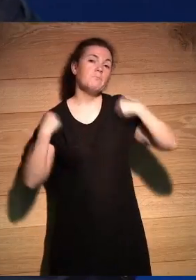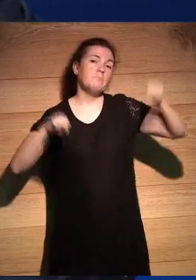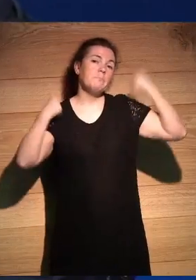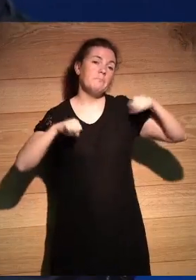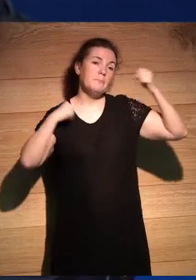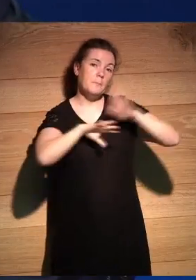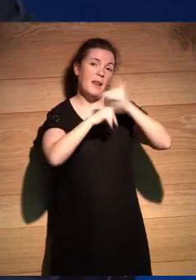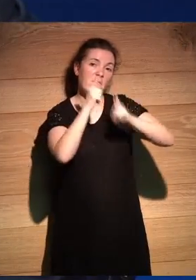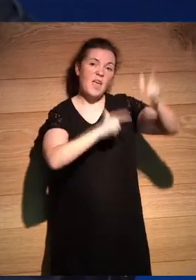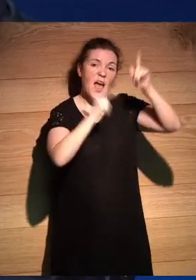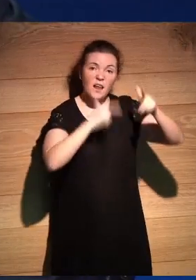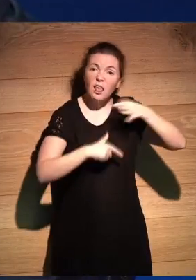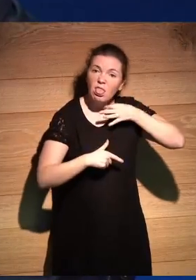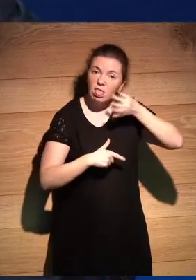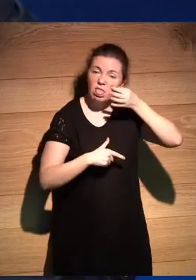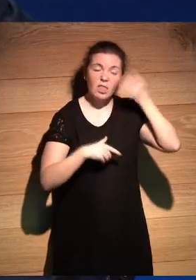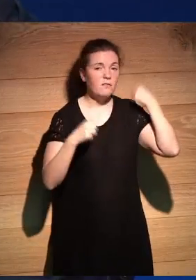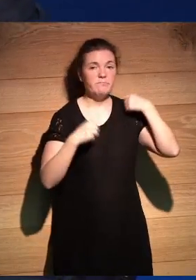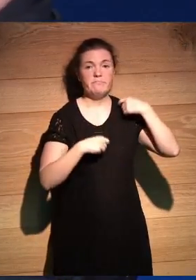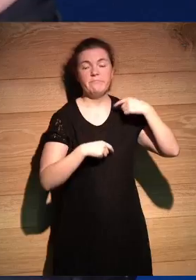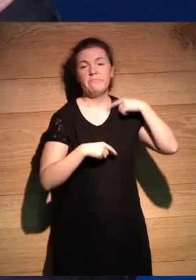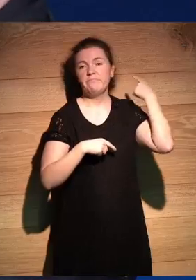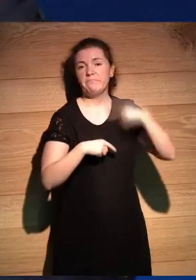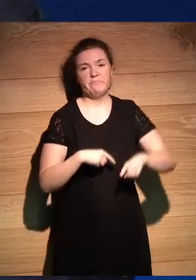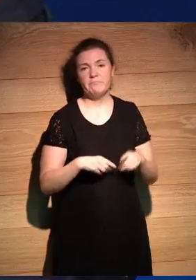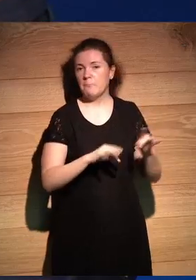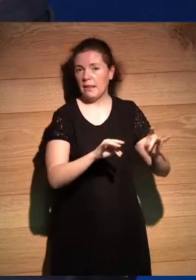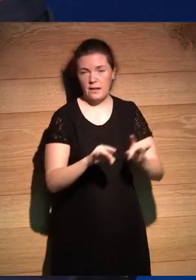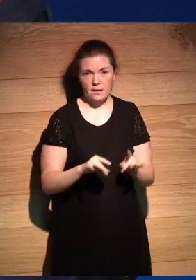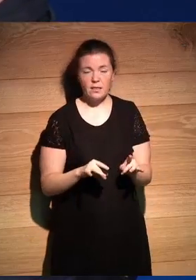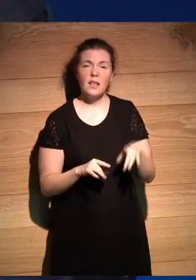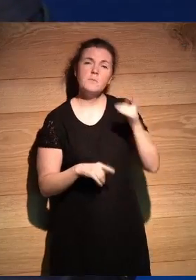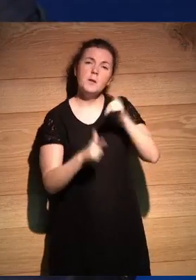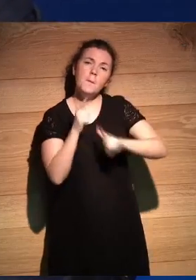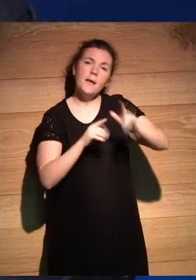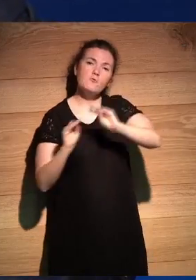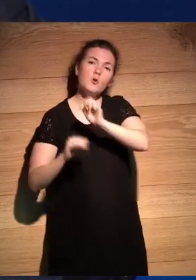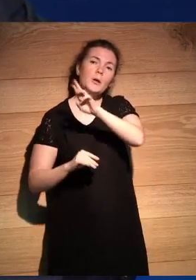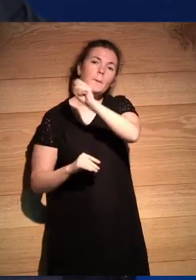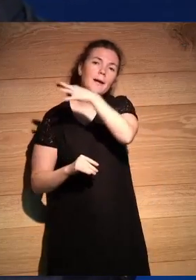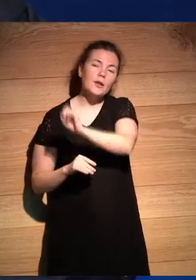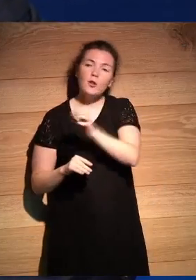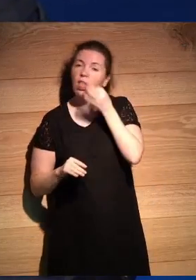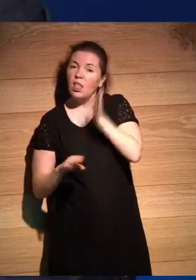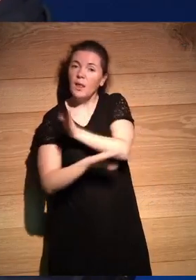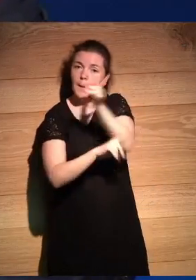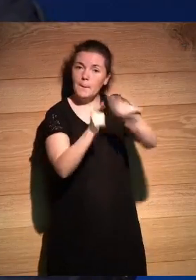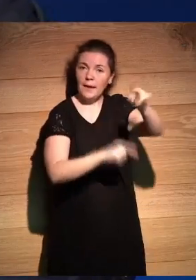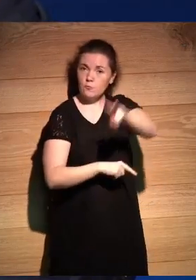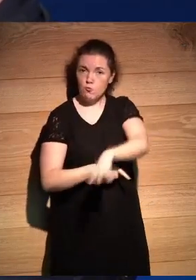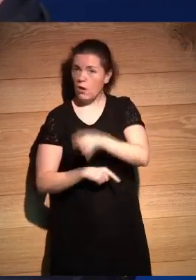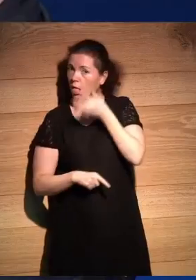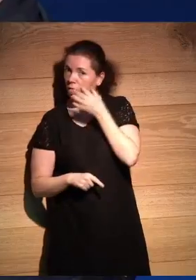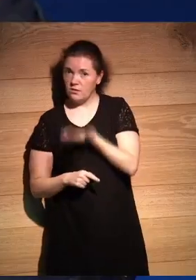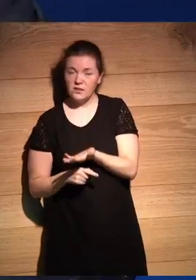un viaje que probablemente no vaya a hacer nunca ¿no? que también es el viaje de Roberto que no hace nunca en los desiertos de Sonora y que